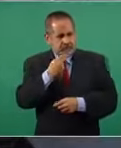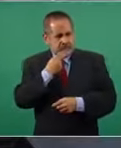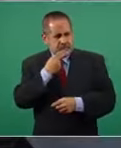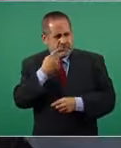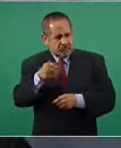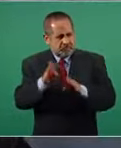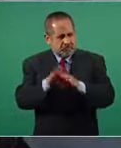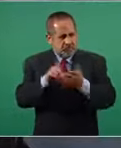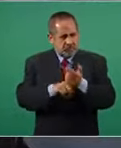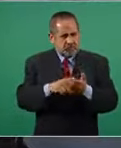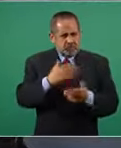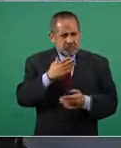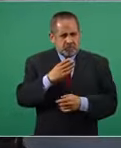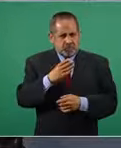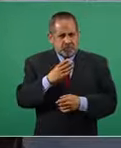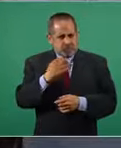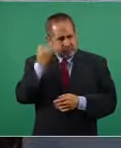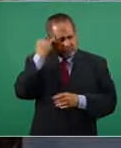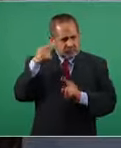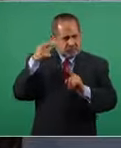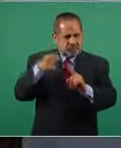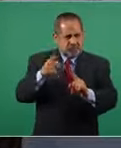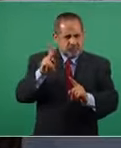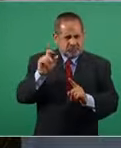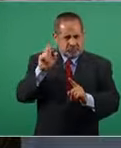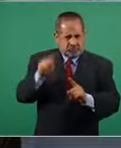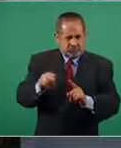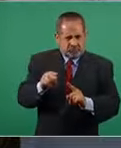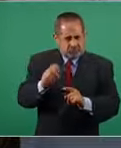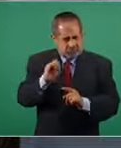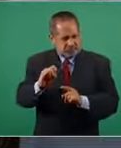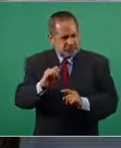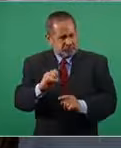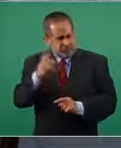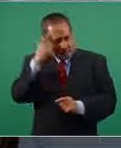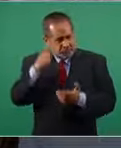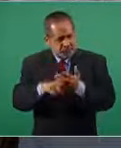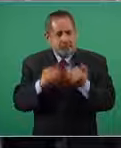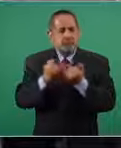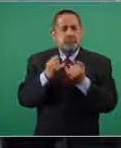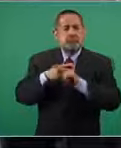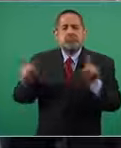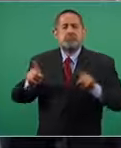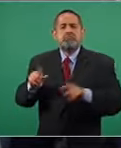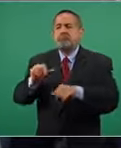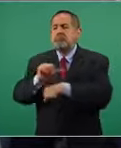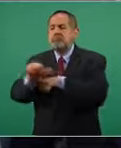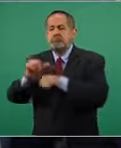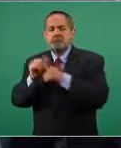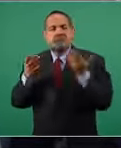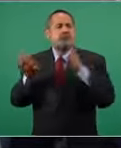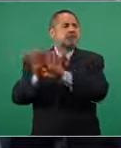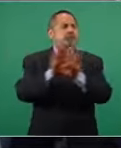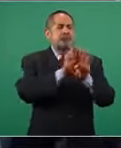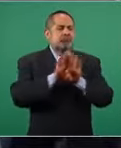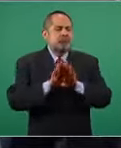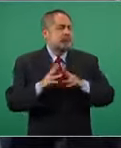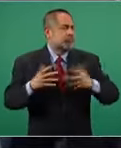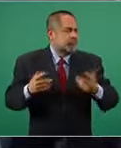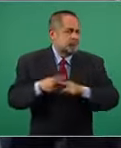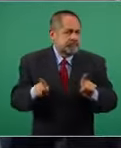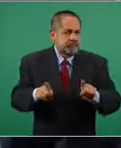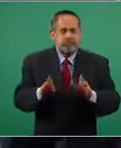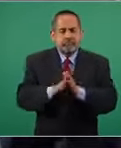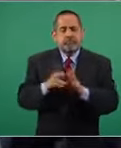una buena estrategia como si ha hecho por ejemplo Argentina y al presidente Fernández le quería preguntar